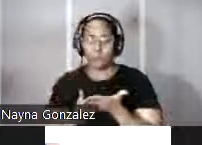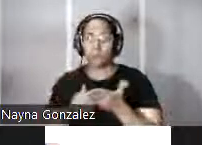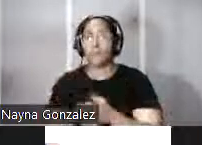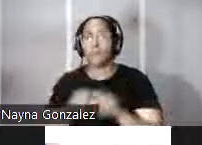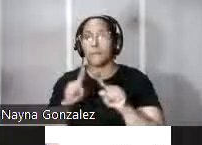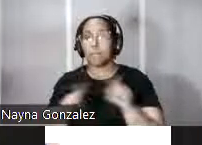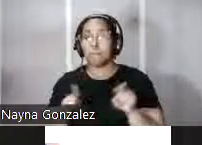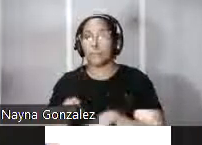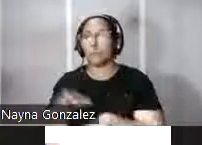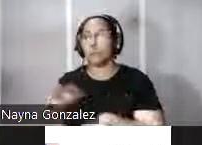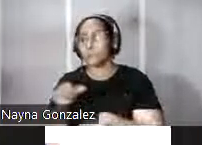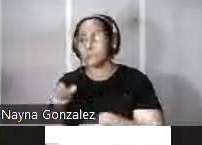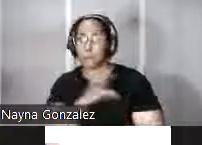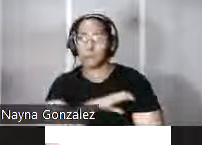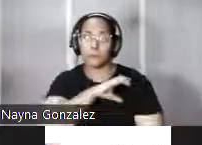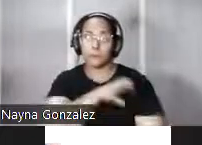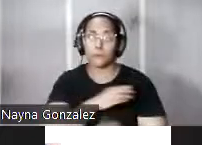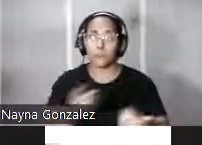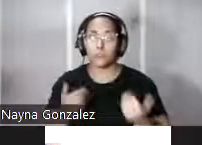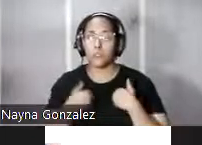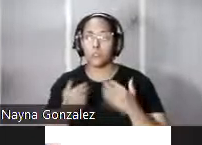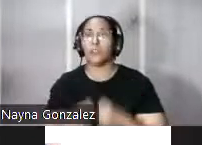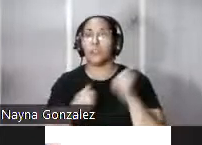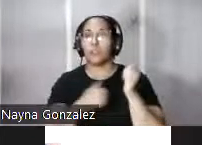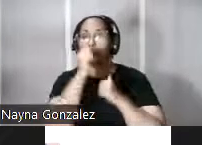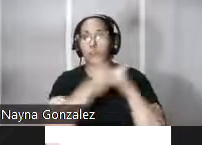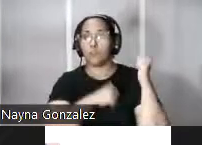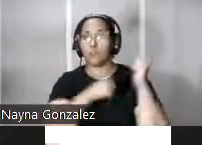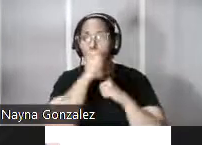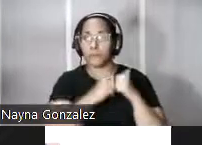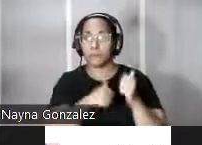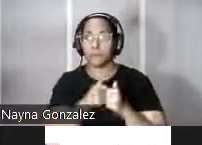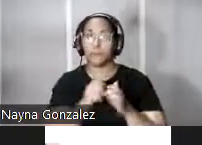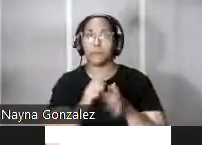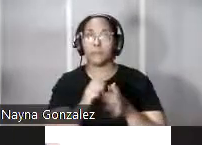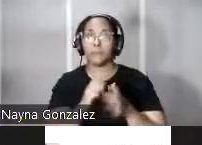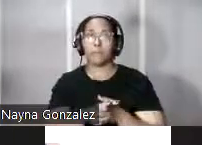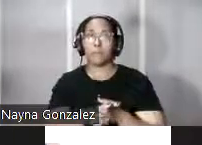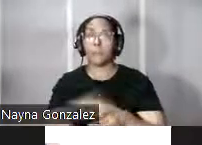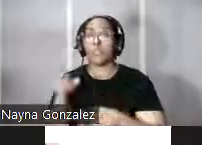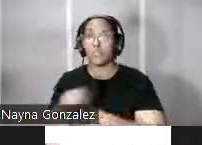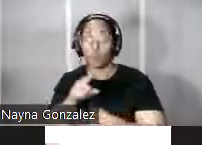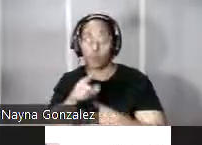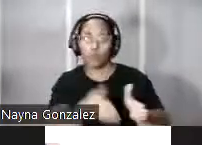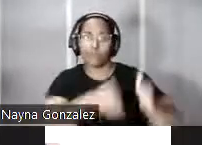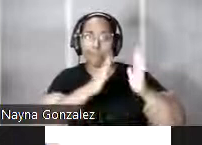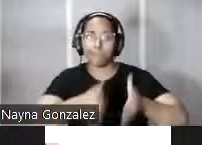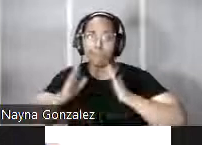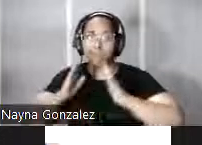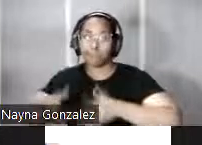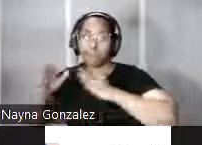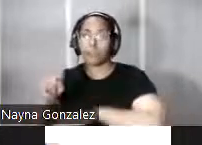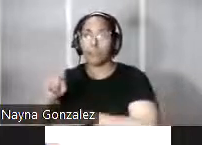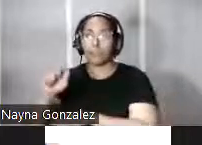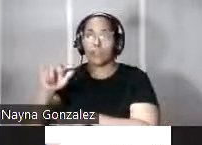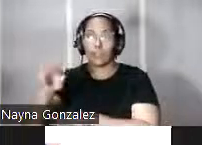otra peculiaridad o característica que tenían estas construcciones es que fueron erigidas con muros en forma de talud y de menor